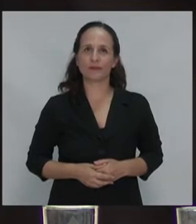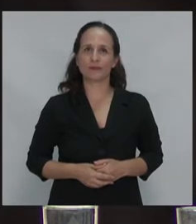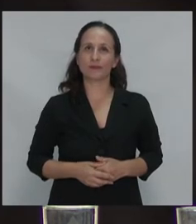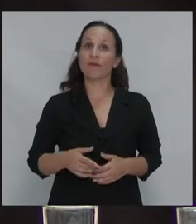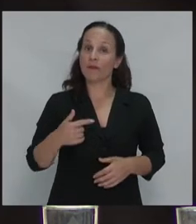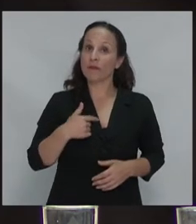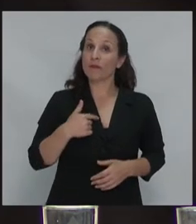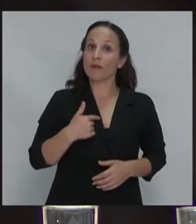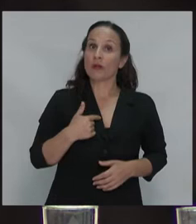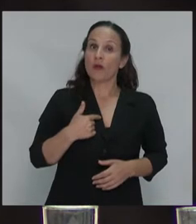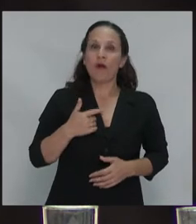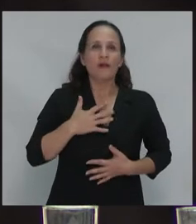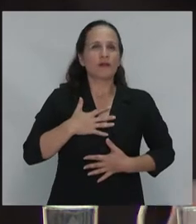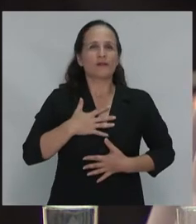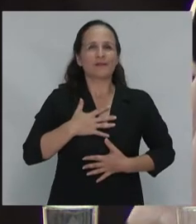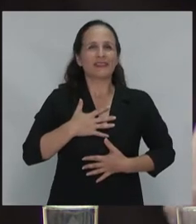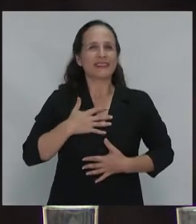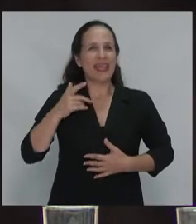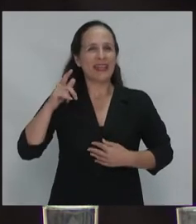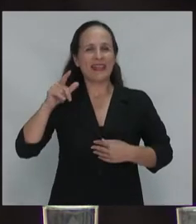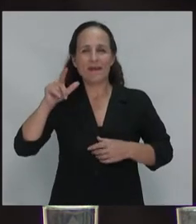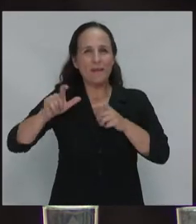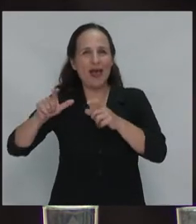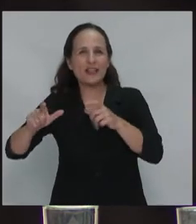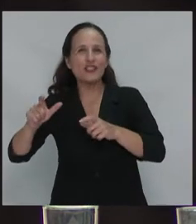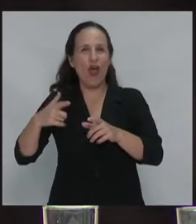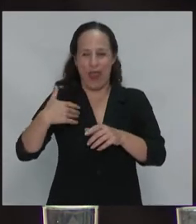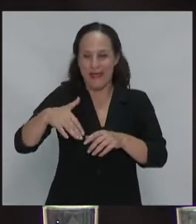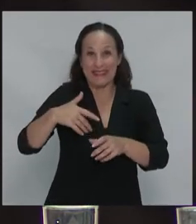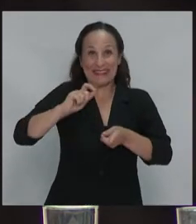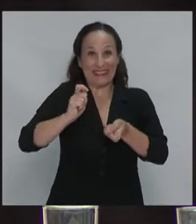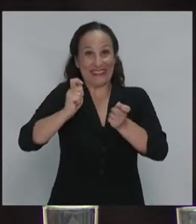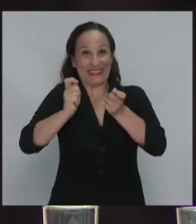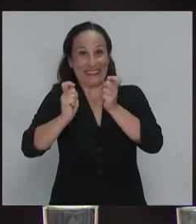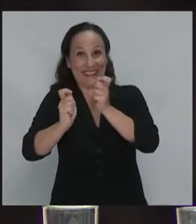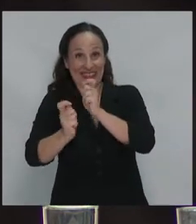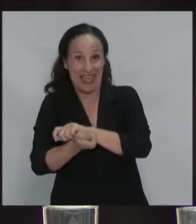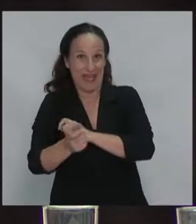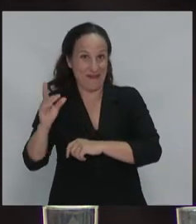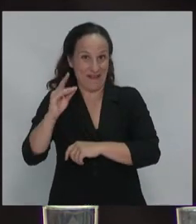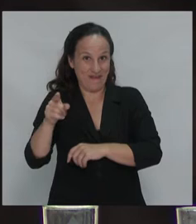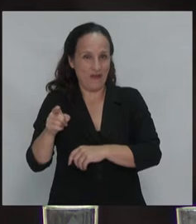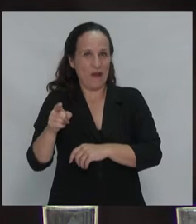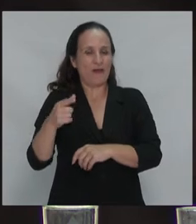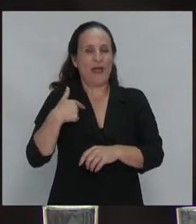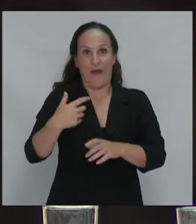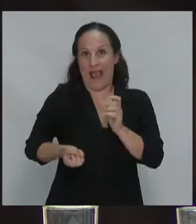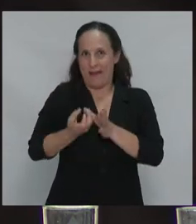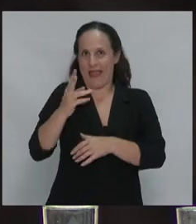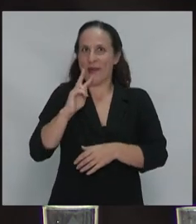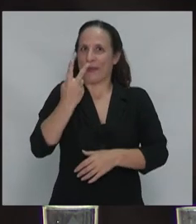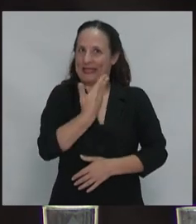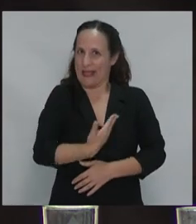un poco del sentido común que vamos construyendo en el proceso de cambio y aprovechando que esta mañana nuestro